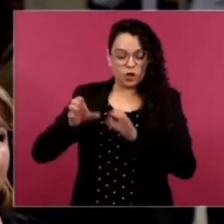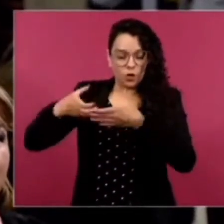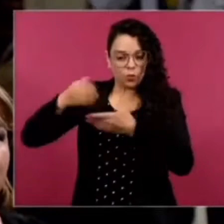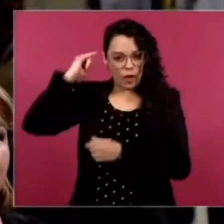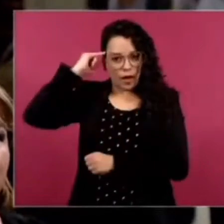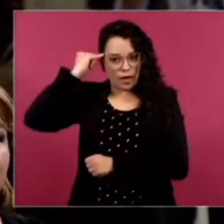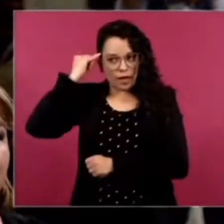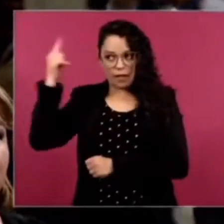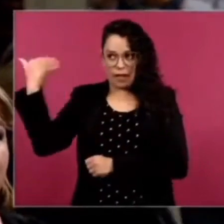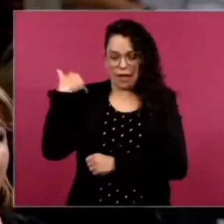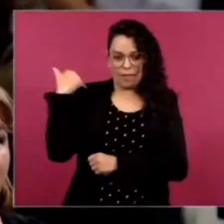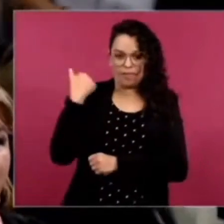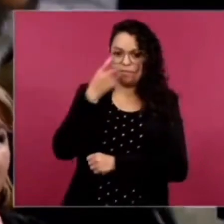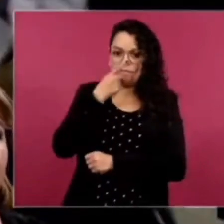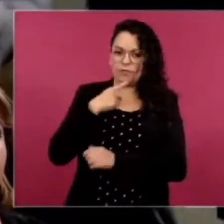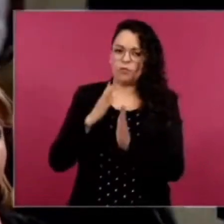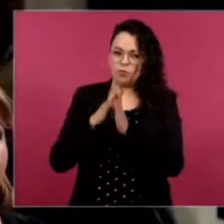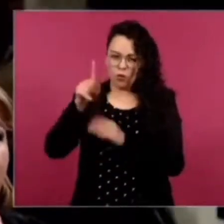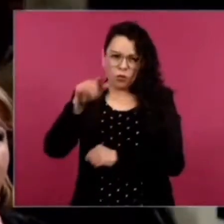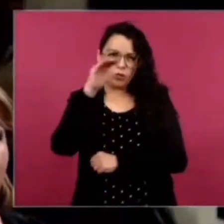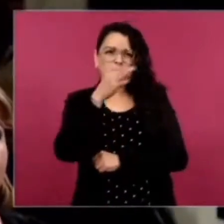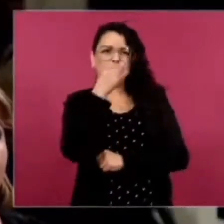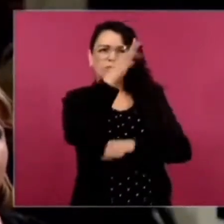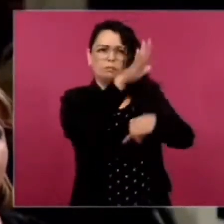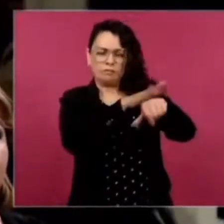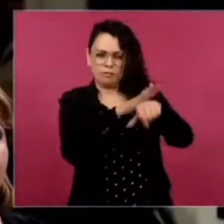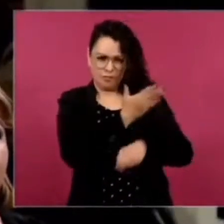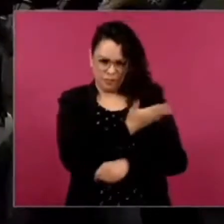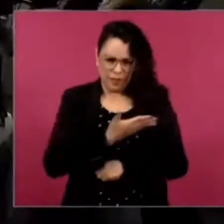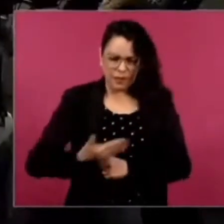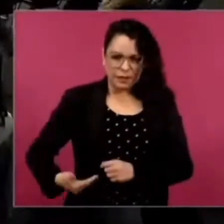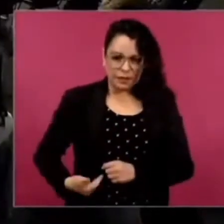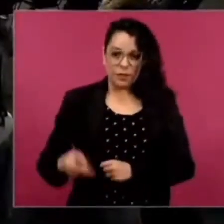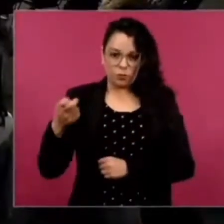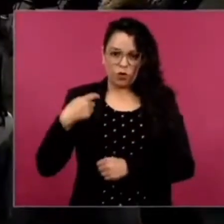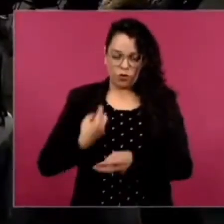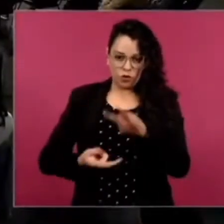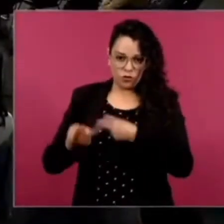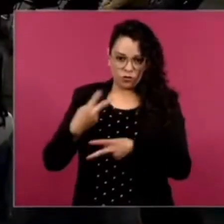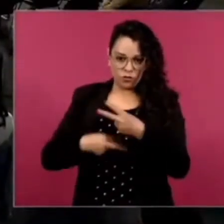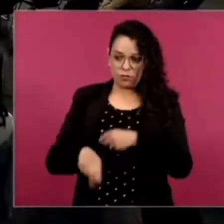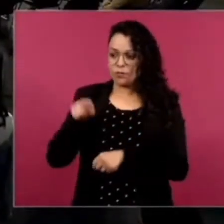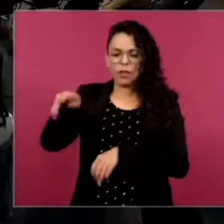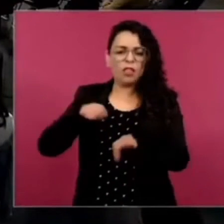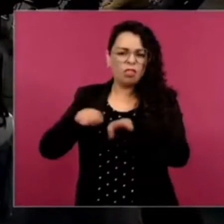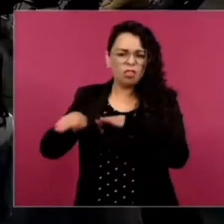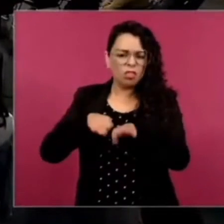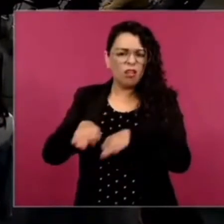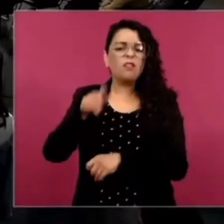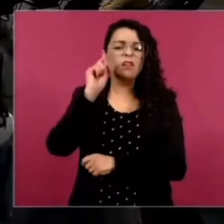pidieron que trajera su palabra, se dedican ancestralmente a la pesca.